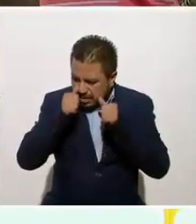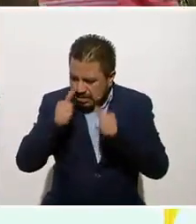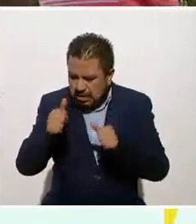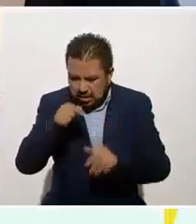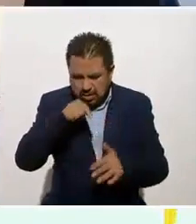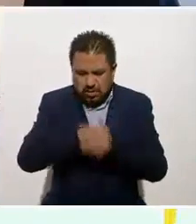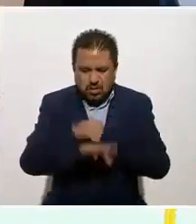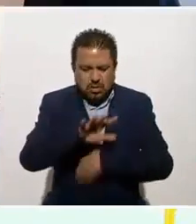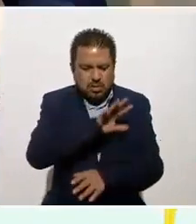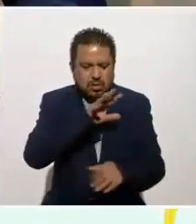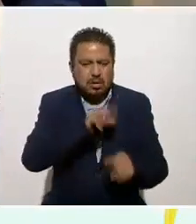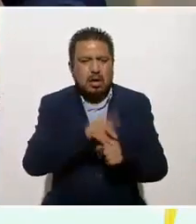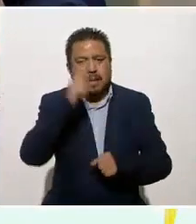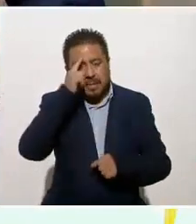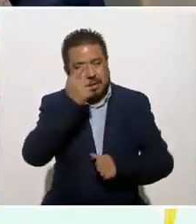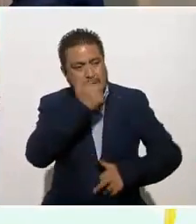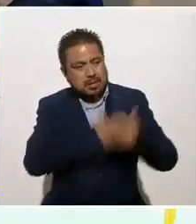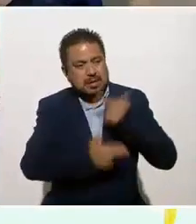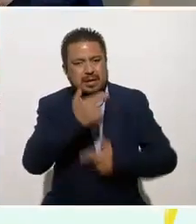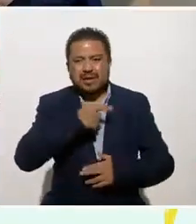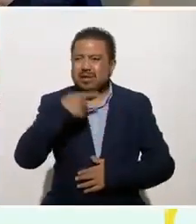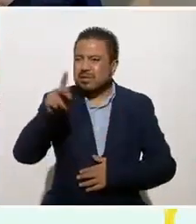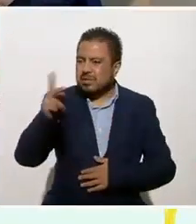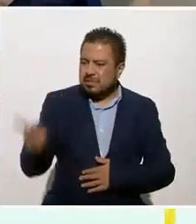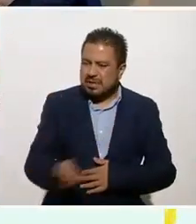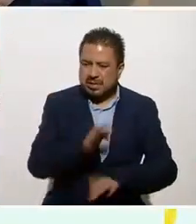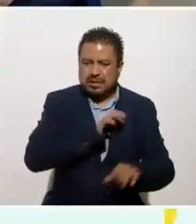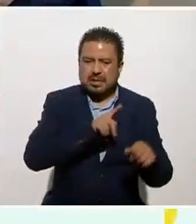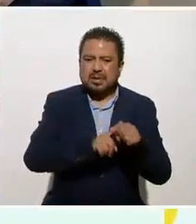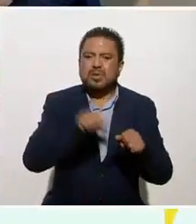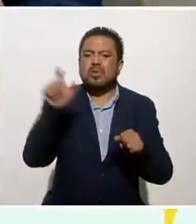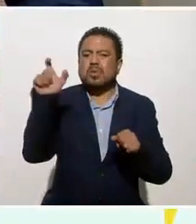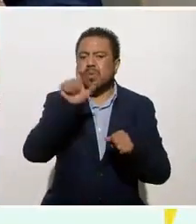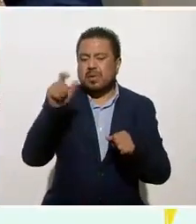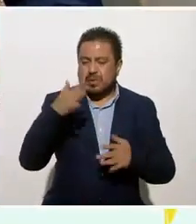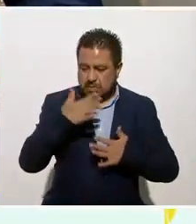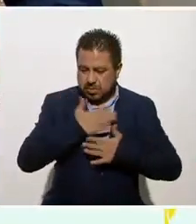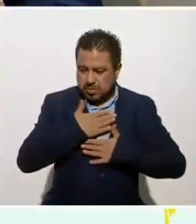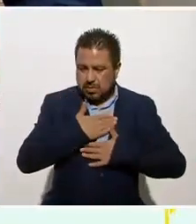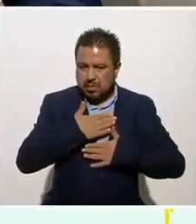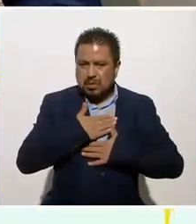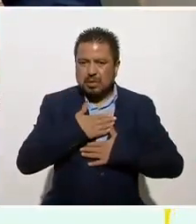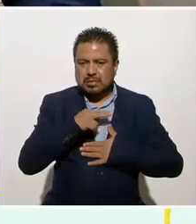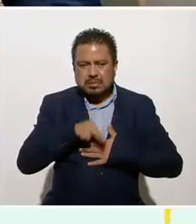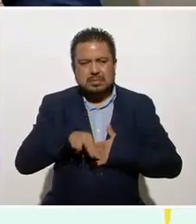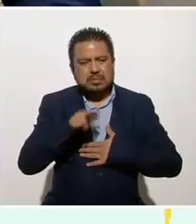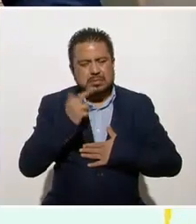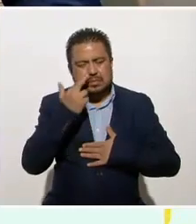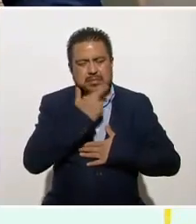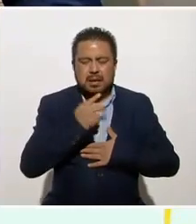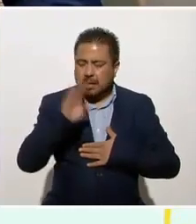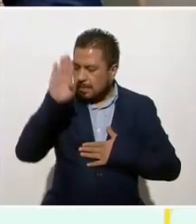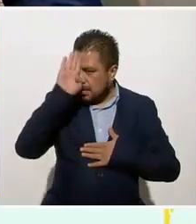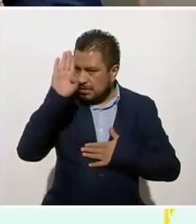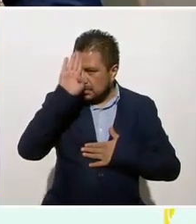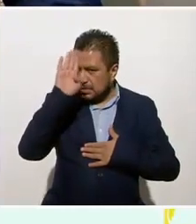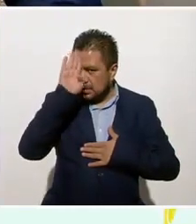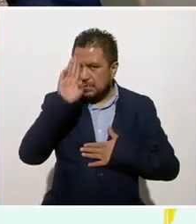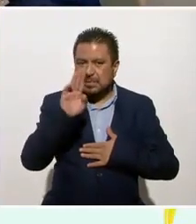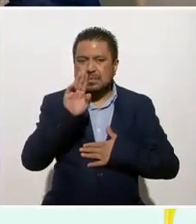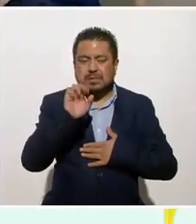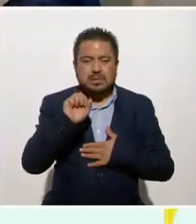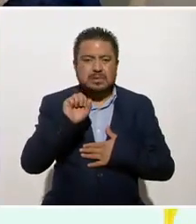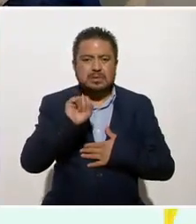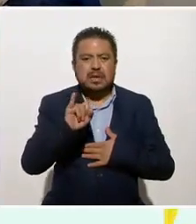Entonces, para regresar a tu pregunta específica, en el momento en el que yo trato de observar los pensamientos sin